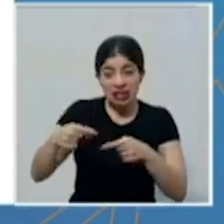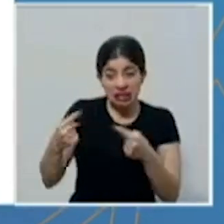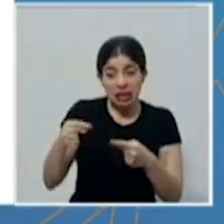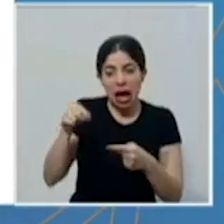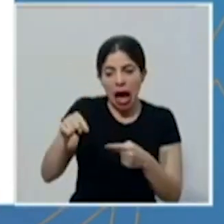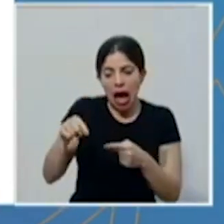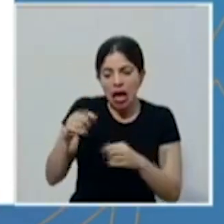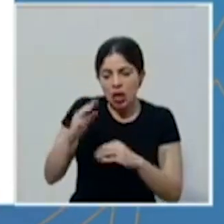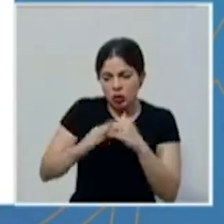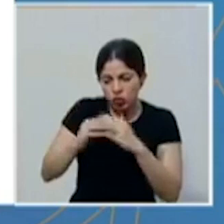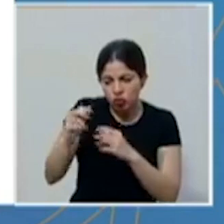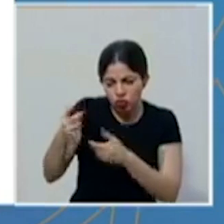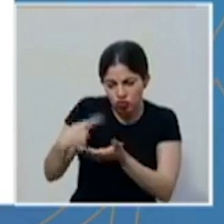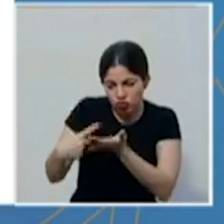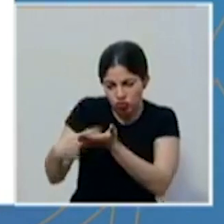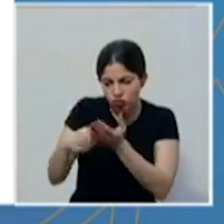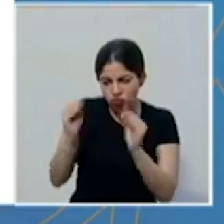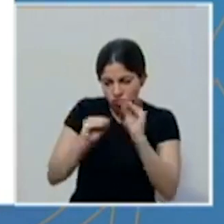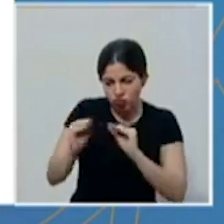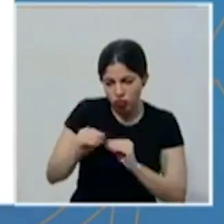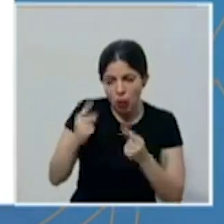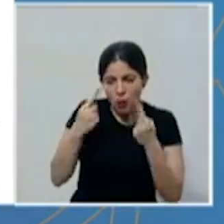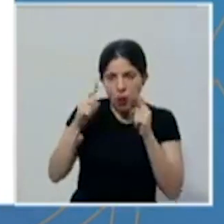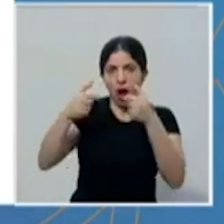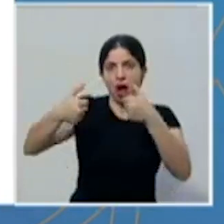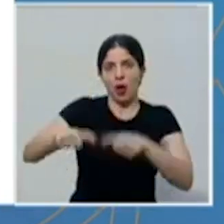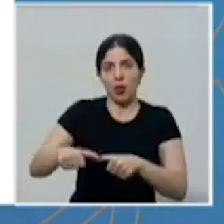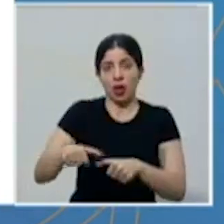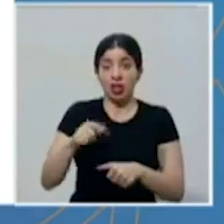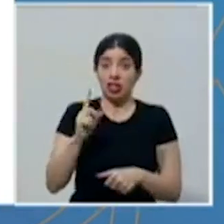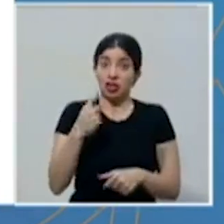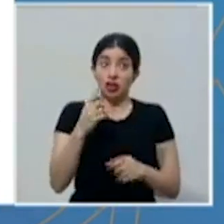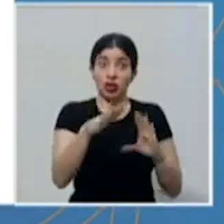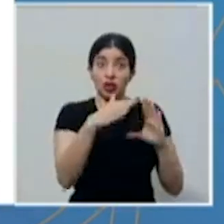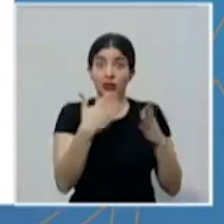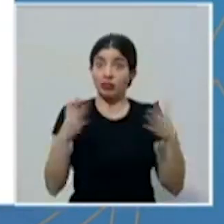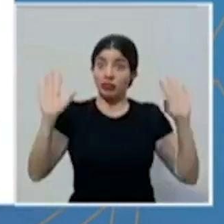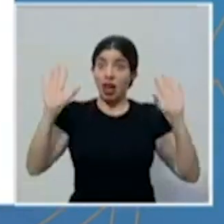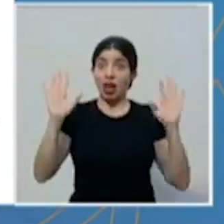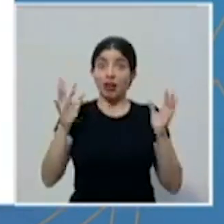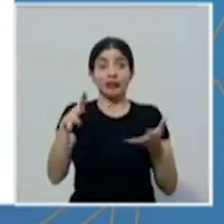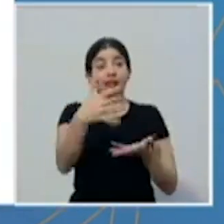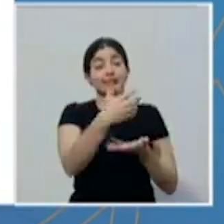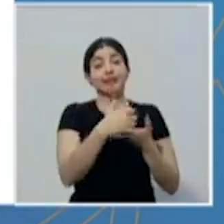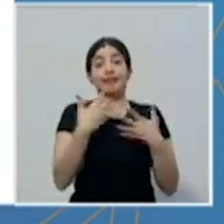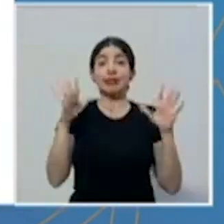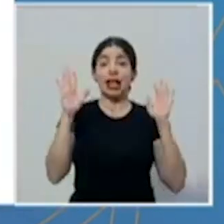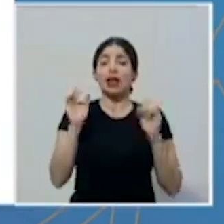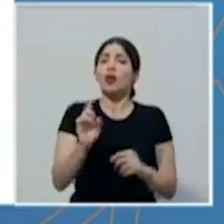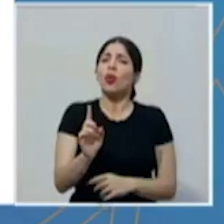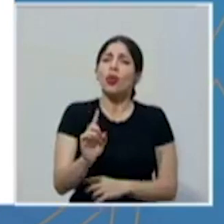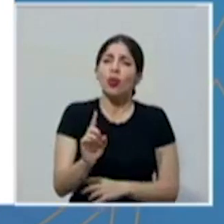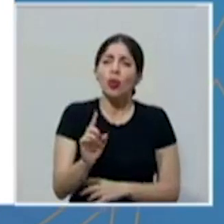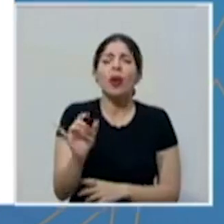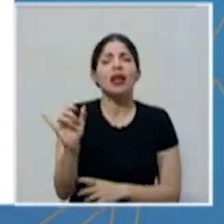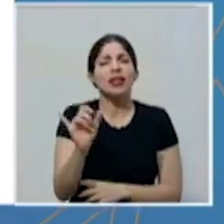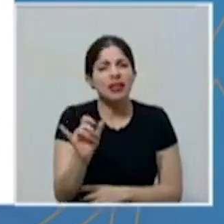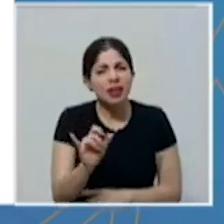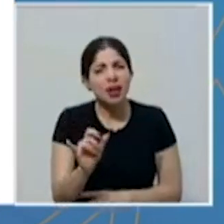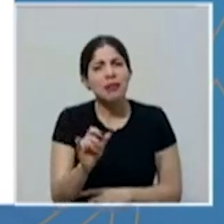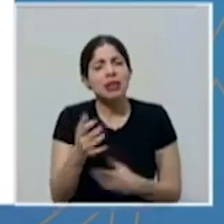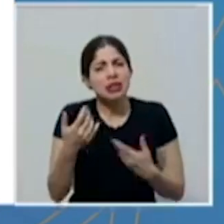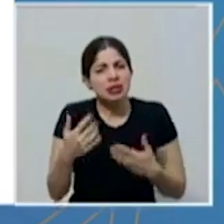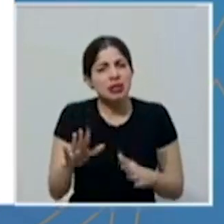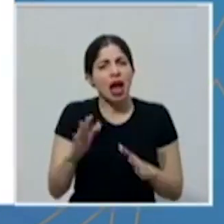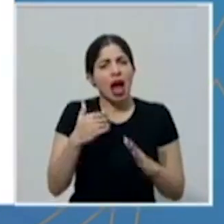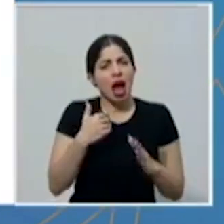Con estas propuestas también no es suficiente nada más recibirlas, por supuesto, no es suficiente nada más recibirlas. Entonces, también hemos